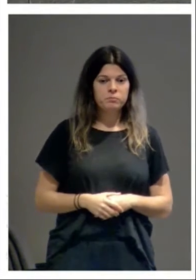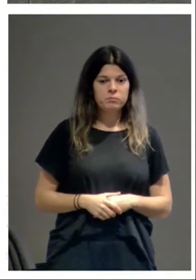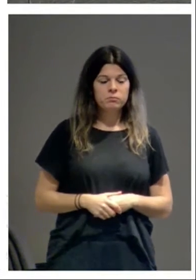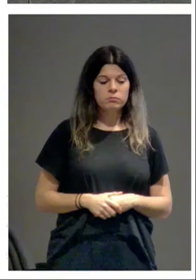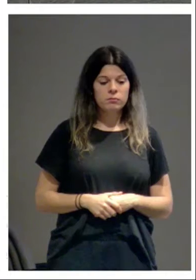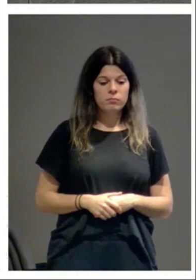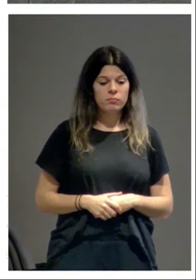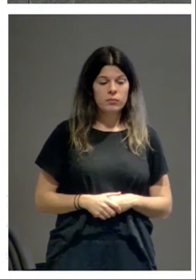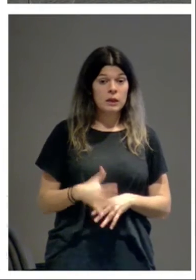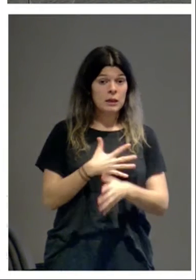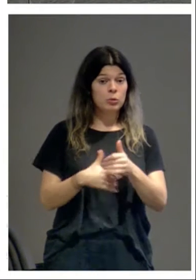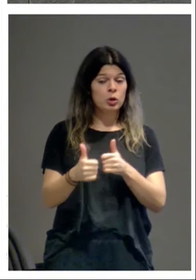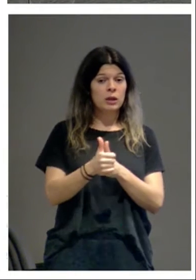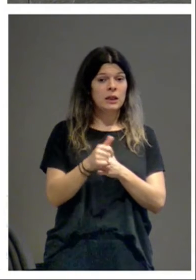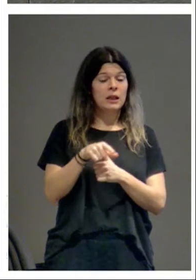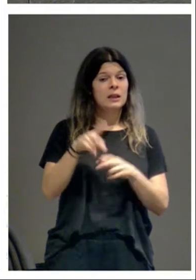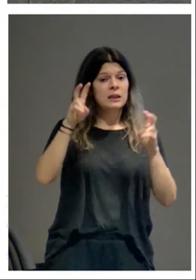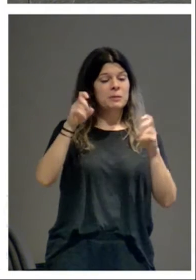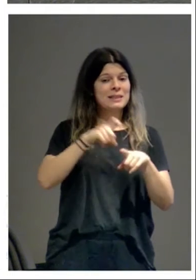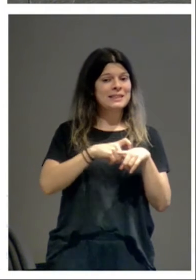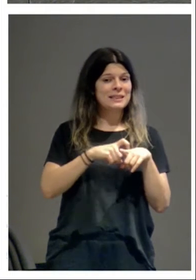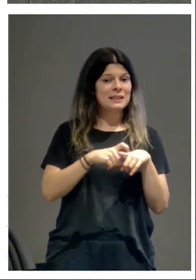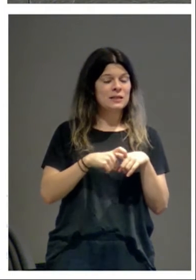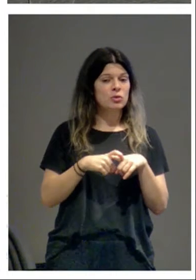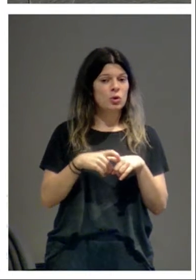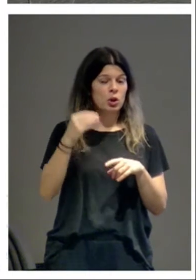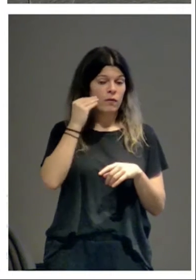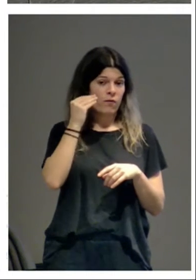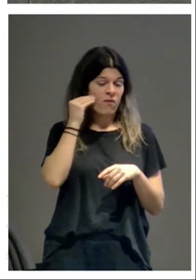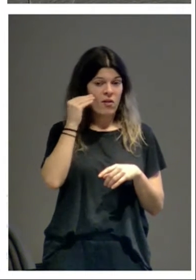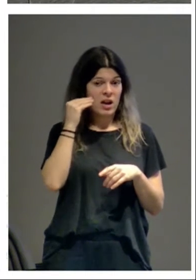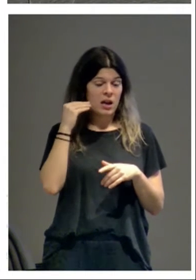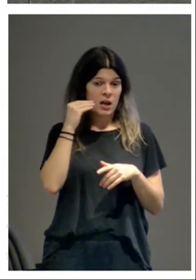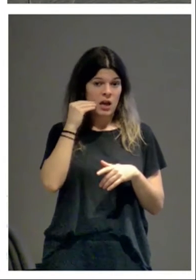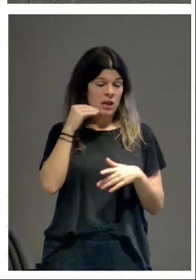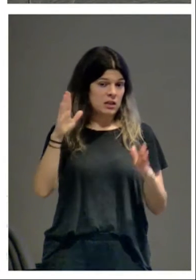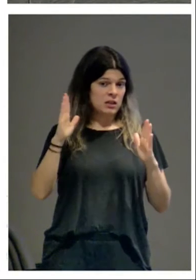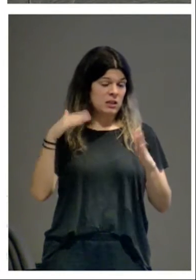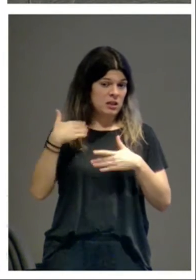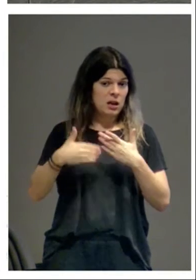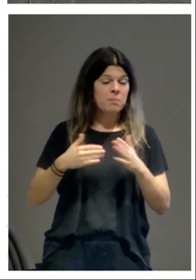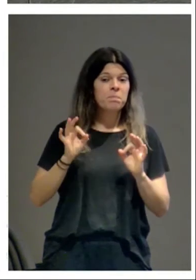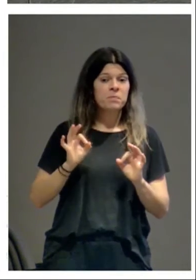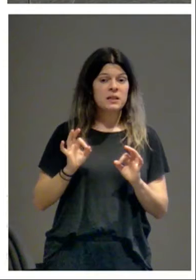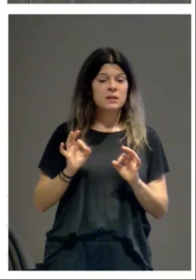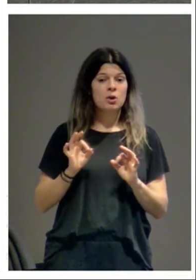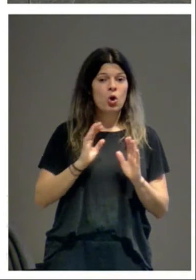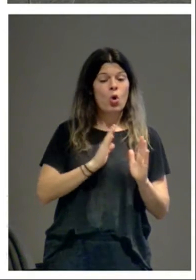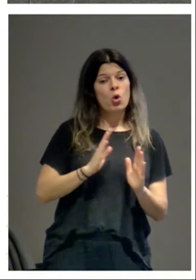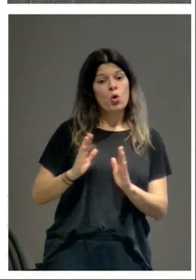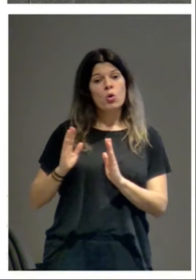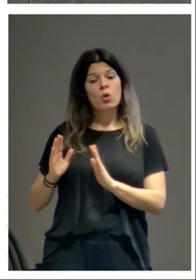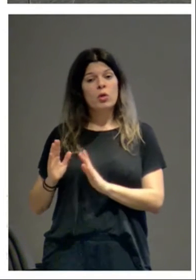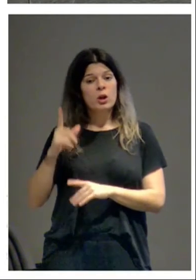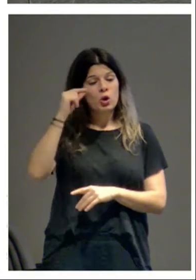Esta prioridad de cuestiones estilísticas y cronológicas llevó a organizar el románico en tres fases.